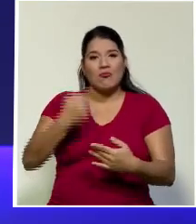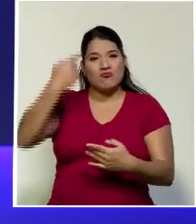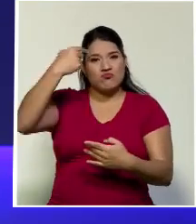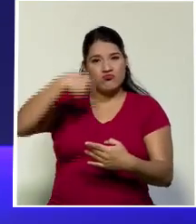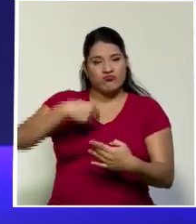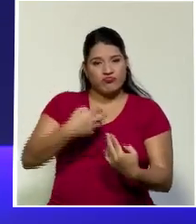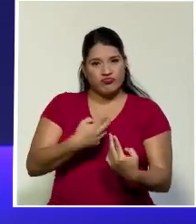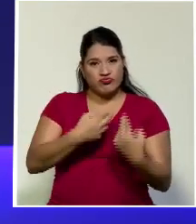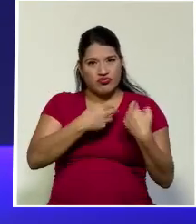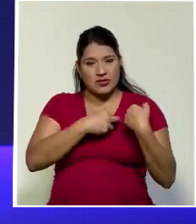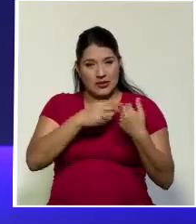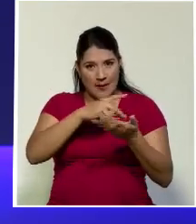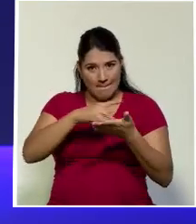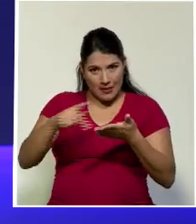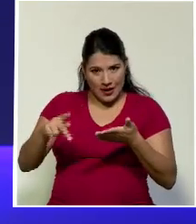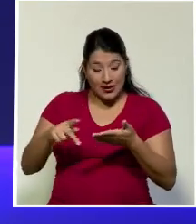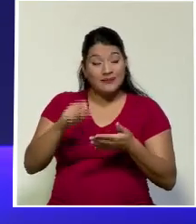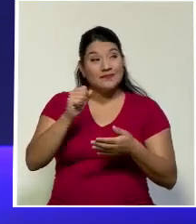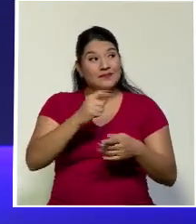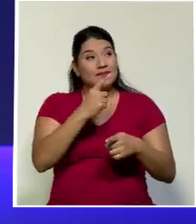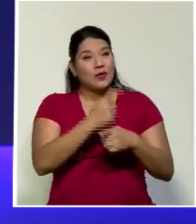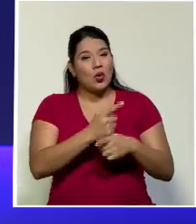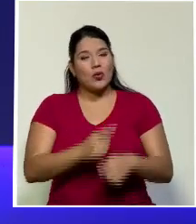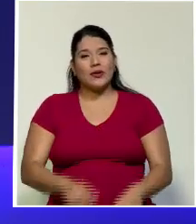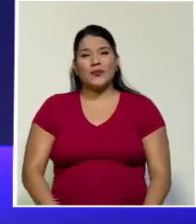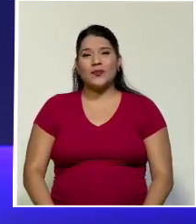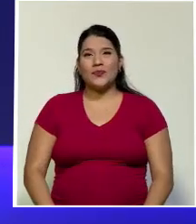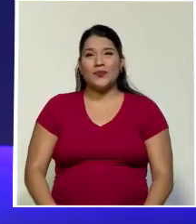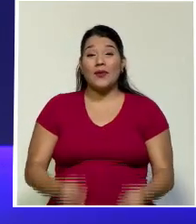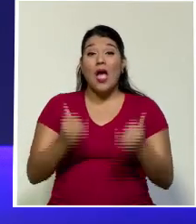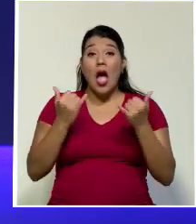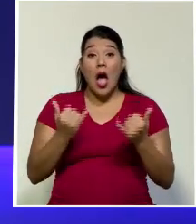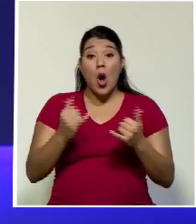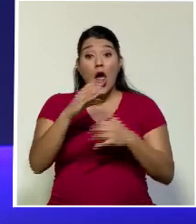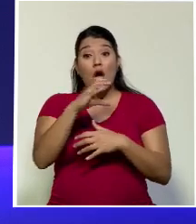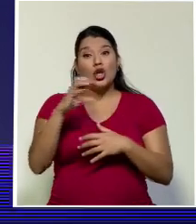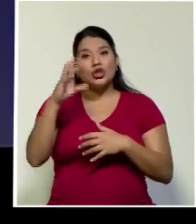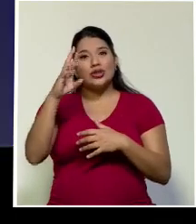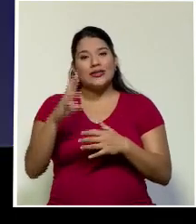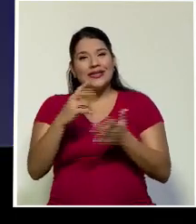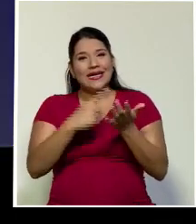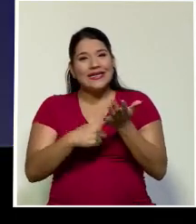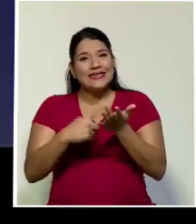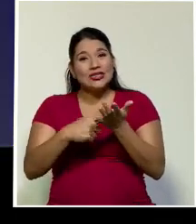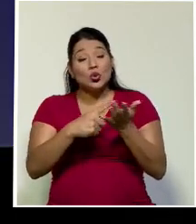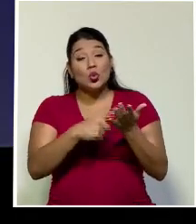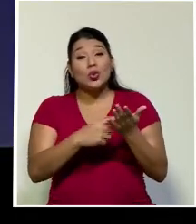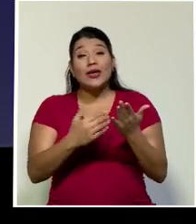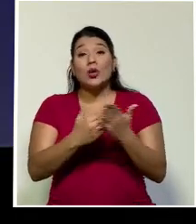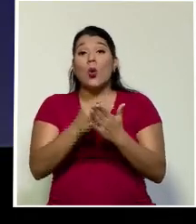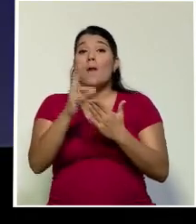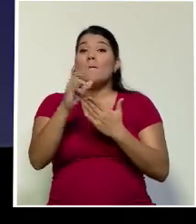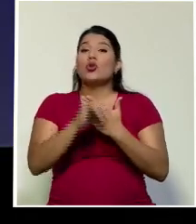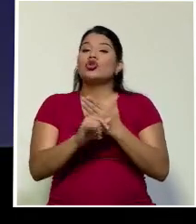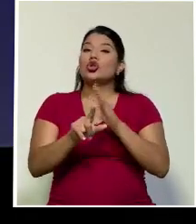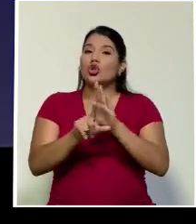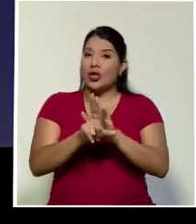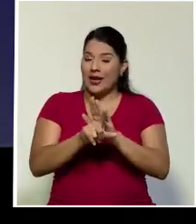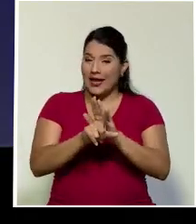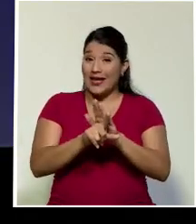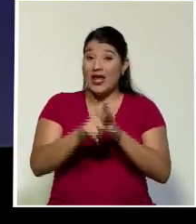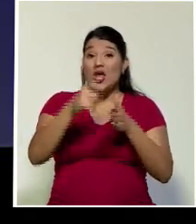tributaria nos corresponde. Exactamente. Ahora el país discute un nuevo proyecto de ley de renta global dual.